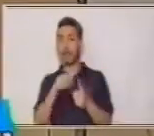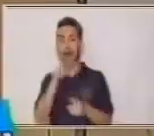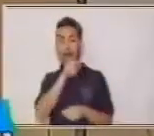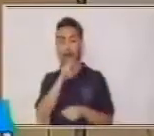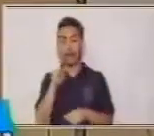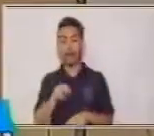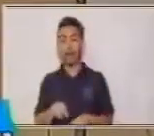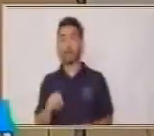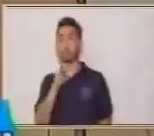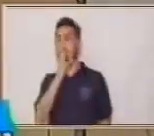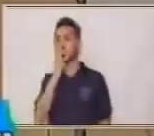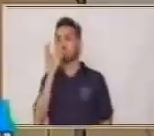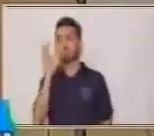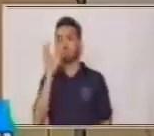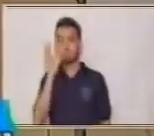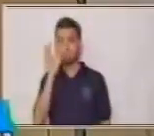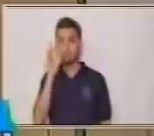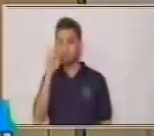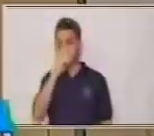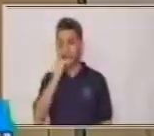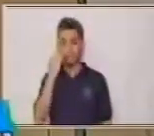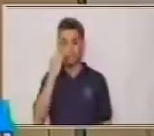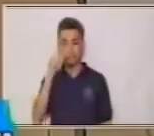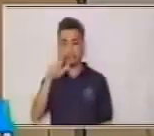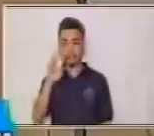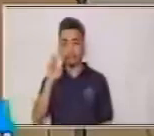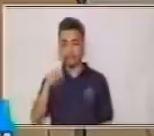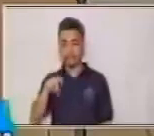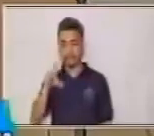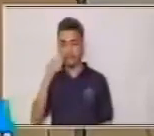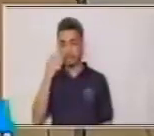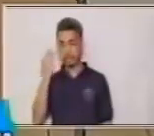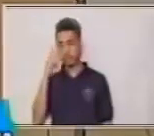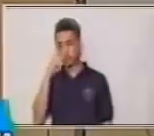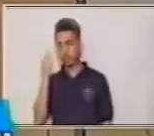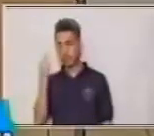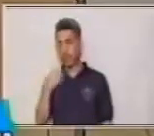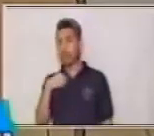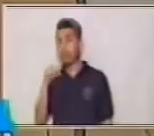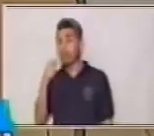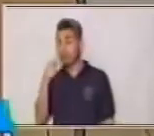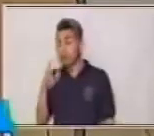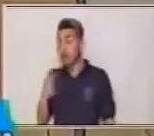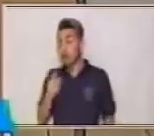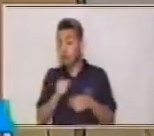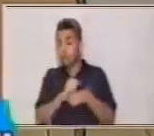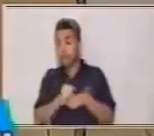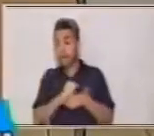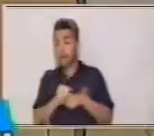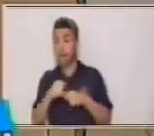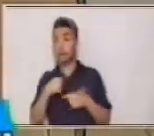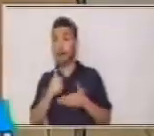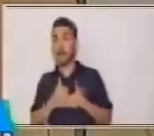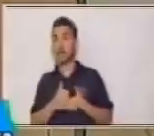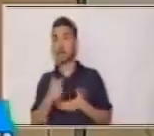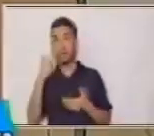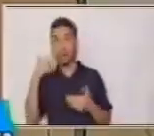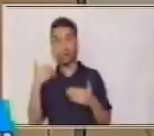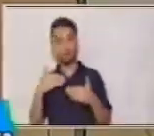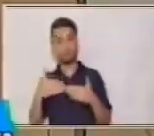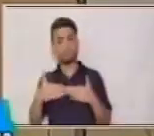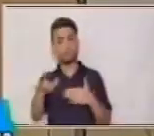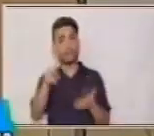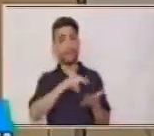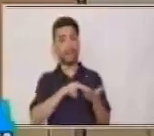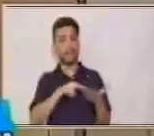silenciosa, buscar ejercicios que me ayuden a mejorar mi velocidad lectora